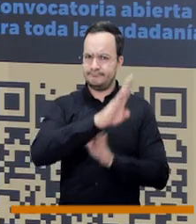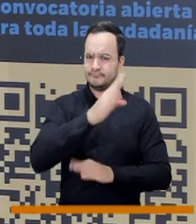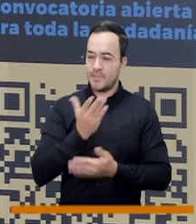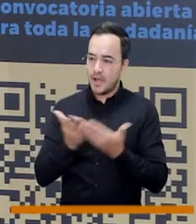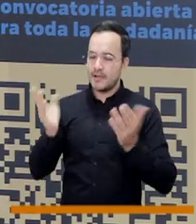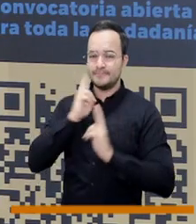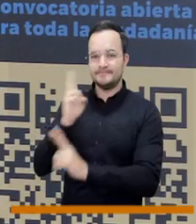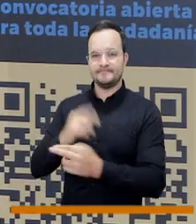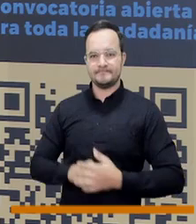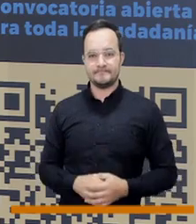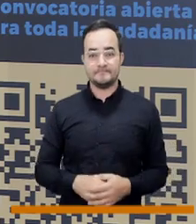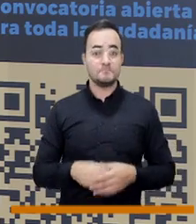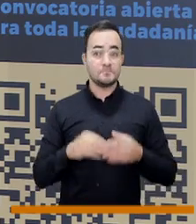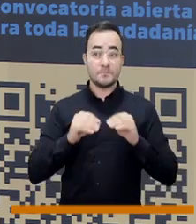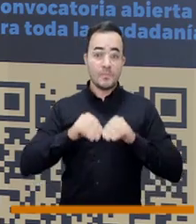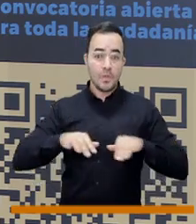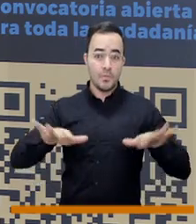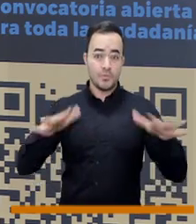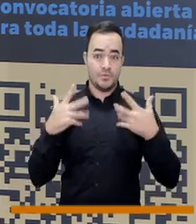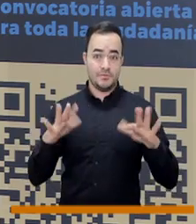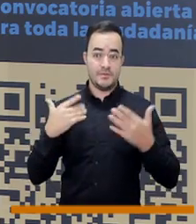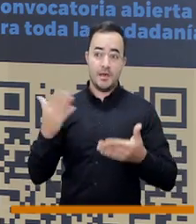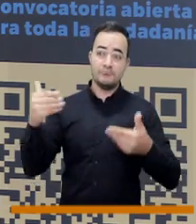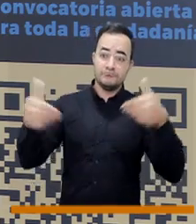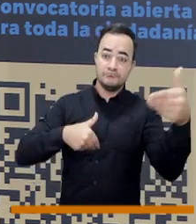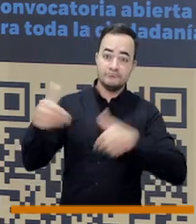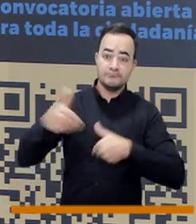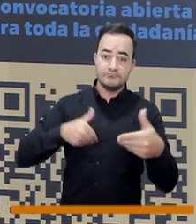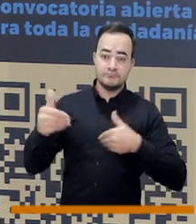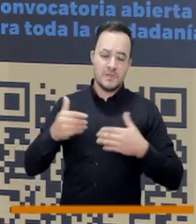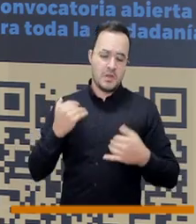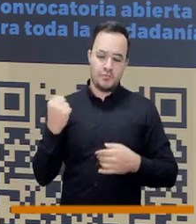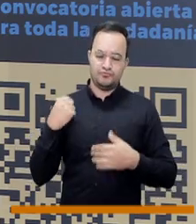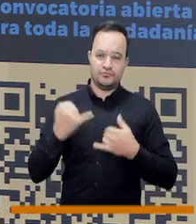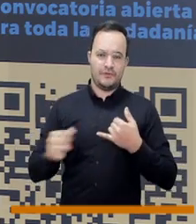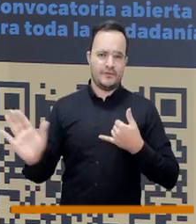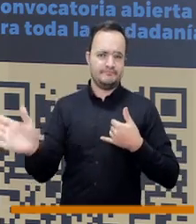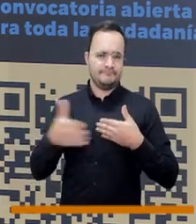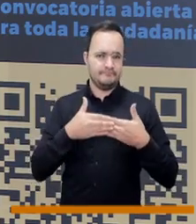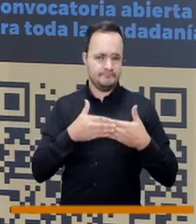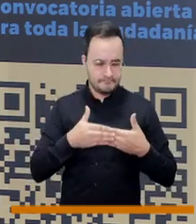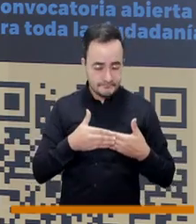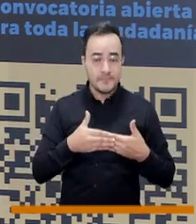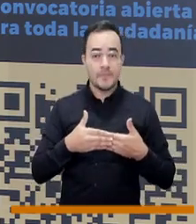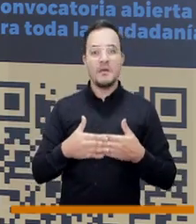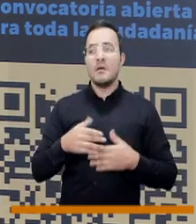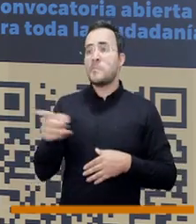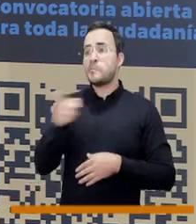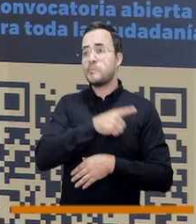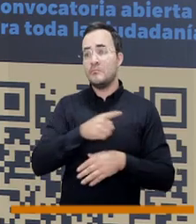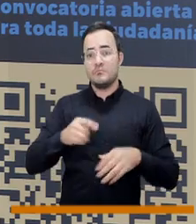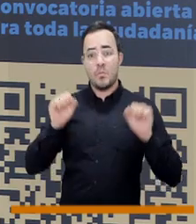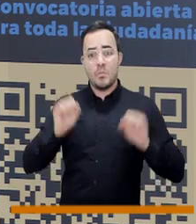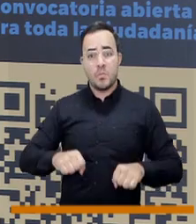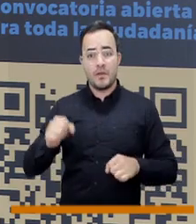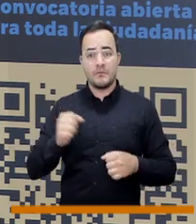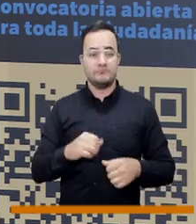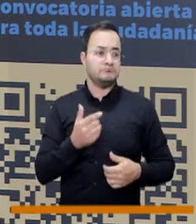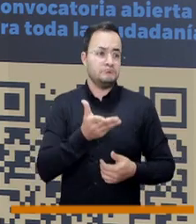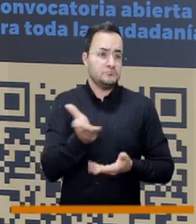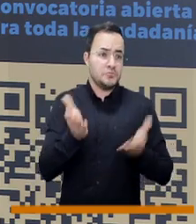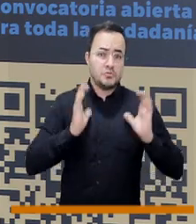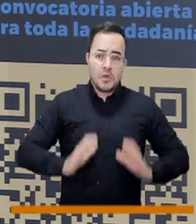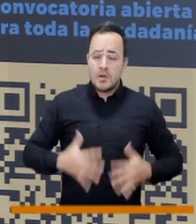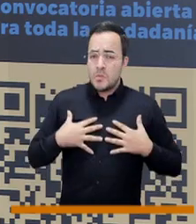convocatoria que acaba de finalizar mediante esa convocatoria tanto la comunidad en general, porque cualquier persona puede